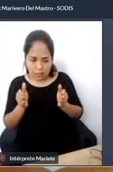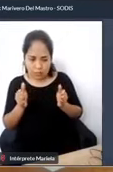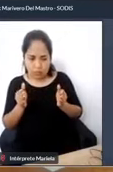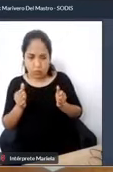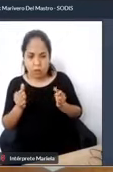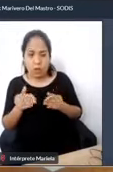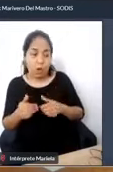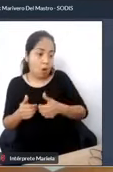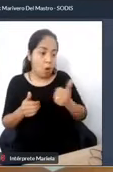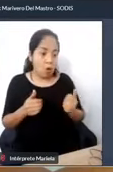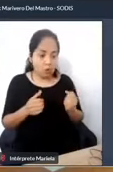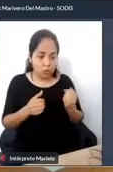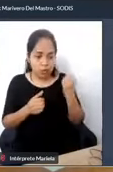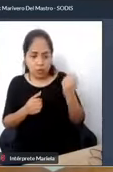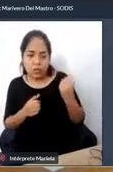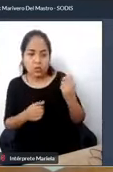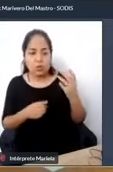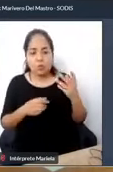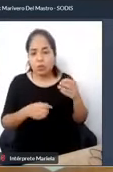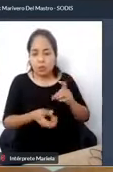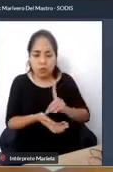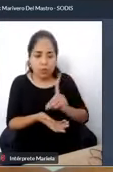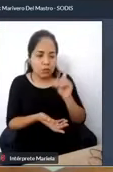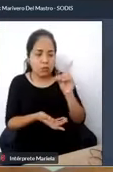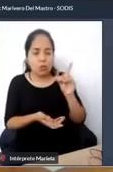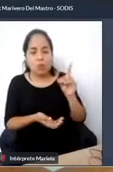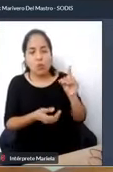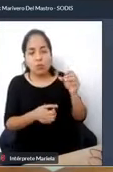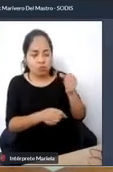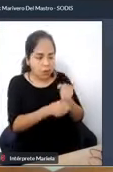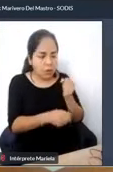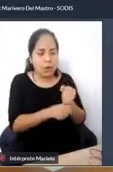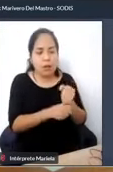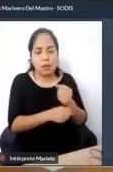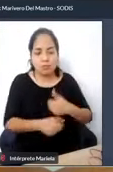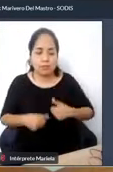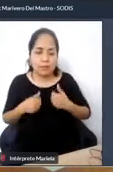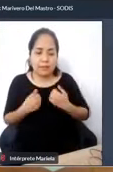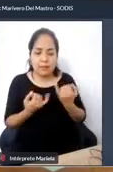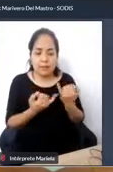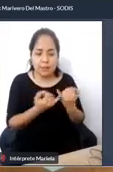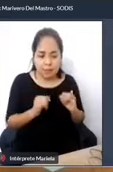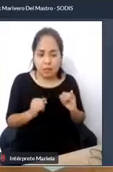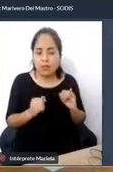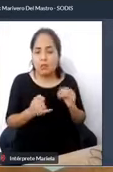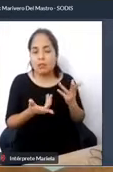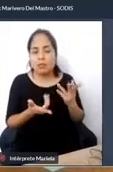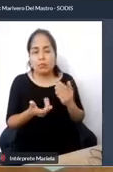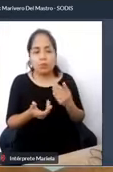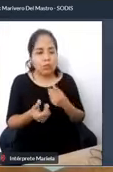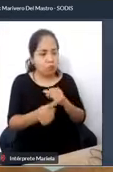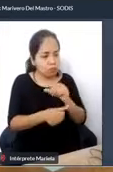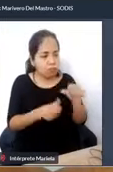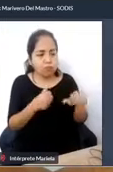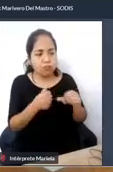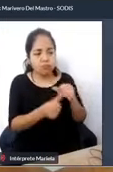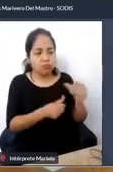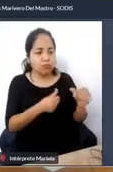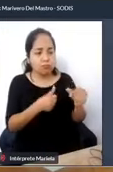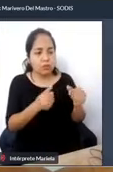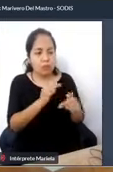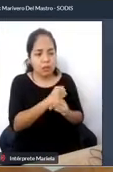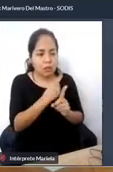por ejemplo, la educación, el empleo, vida independiente, salud, participación en la comunidad, si nosotros no podemos acceder a un